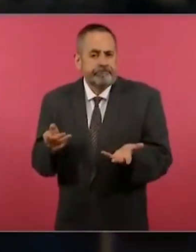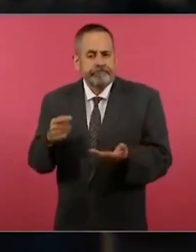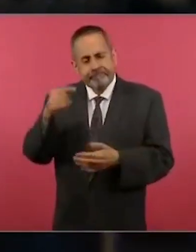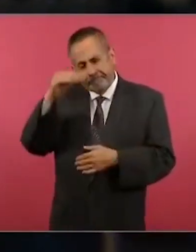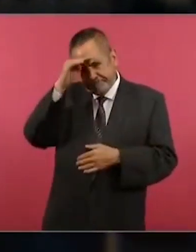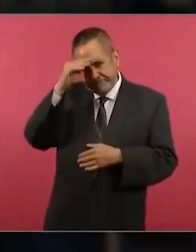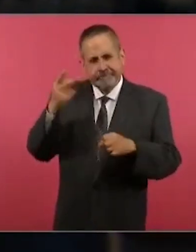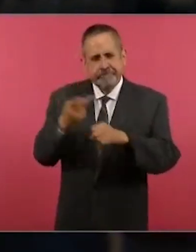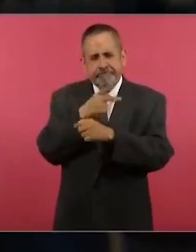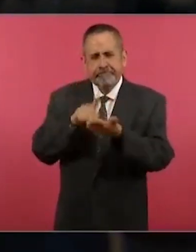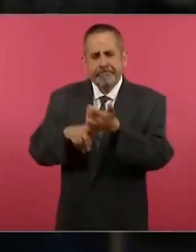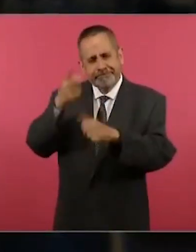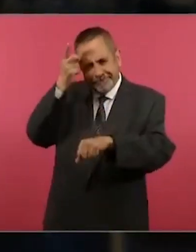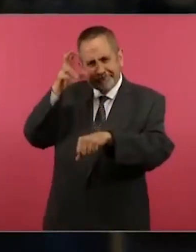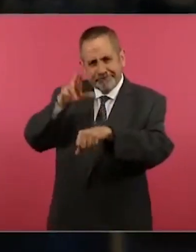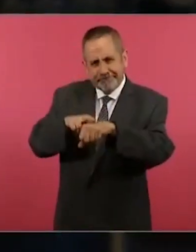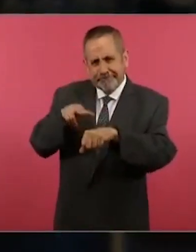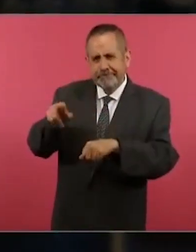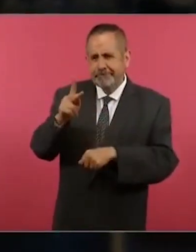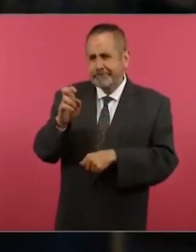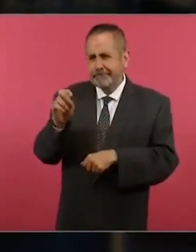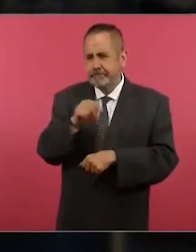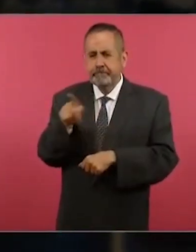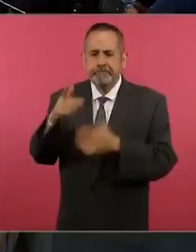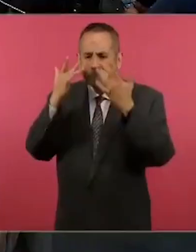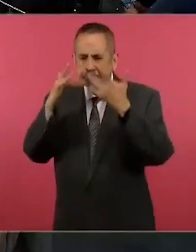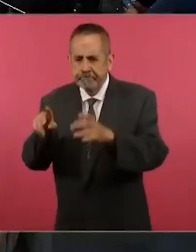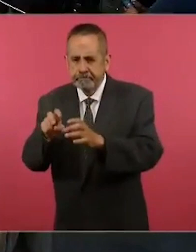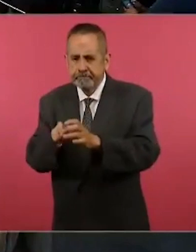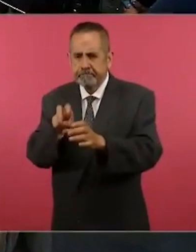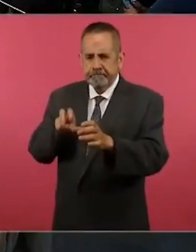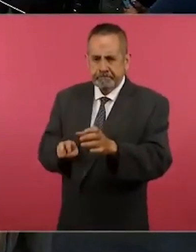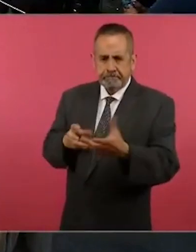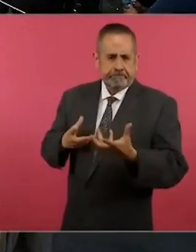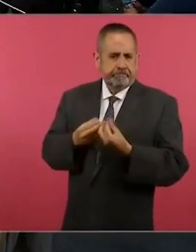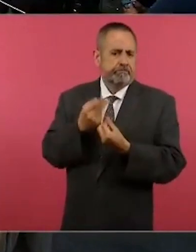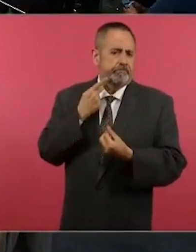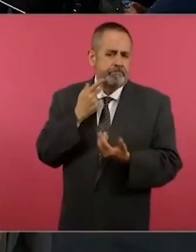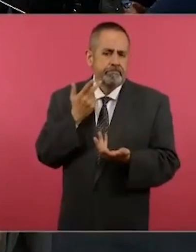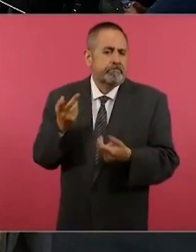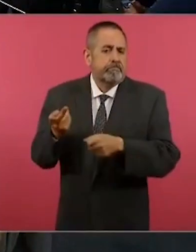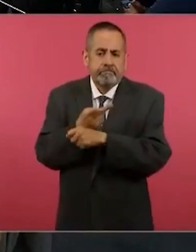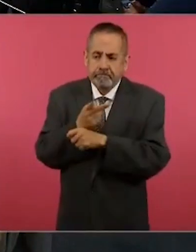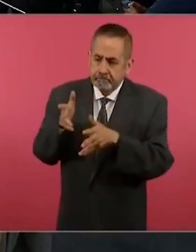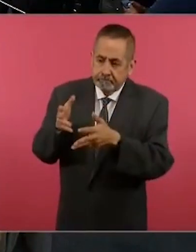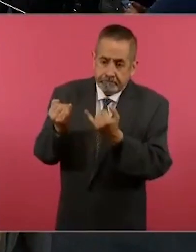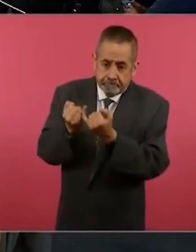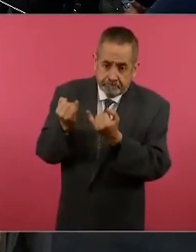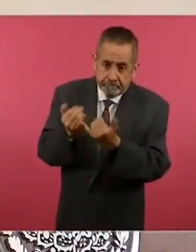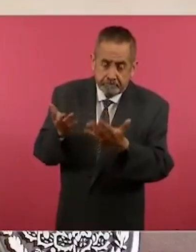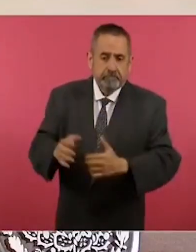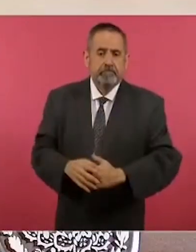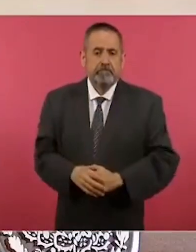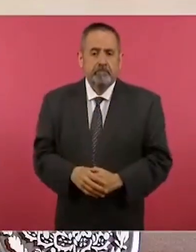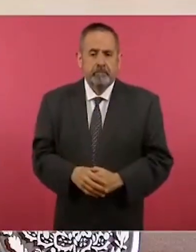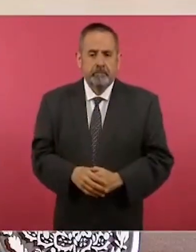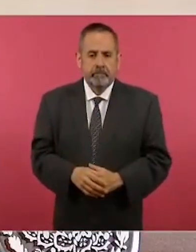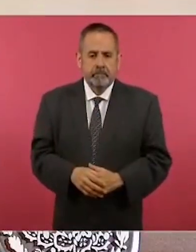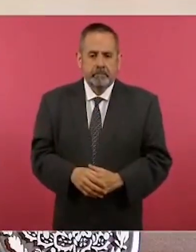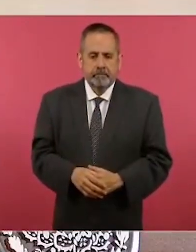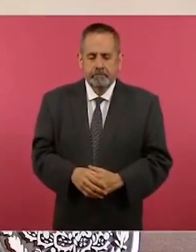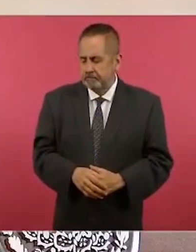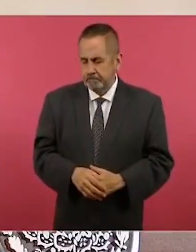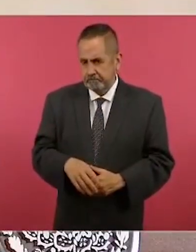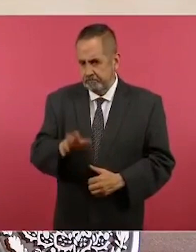¿Qué ocurre con esto, señor presidente? ¿Si se suma a esta? ¿Quedará todo igual o...? No va a participar